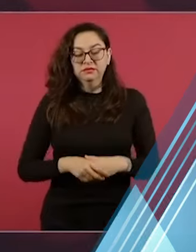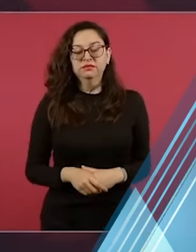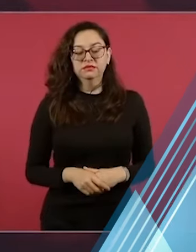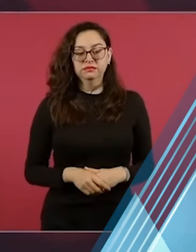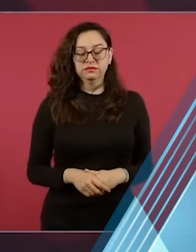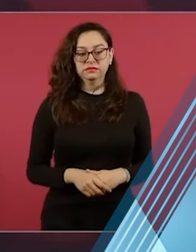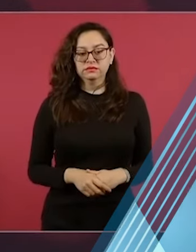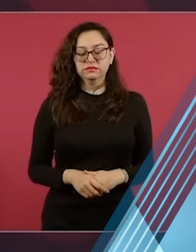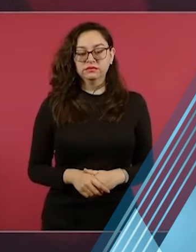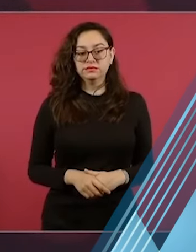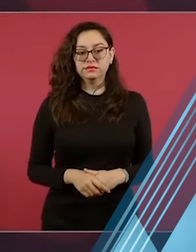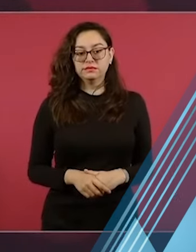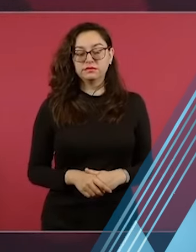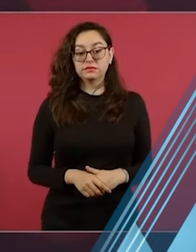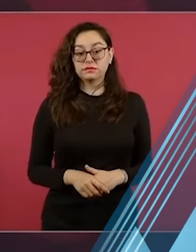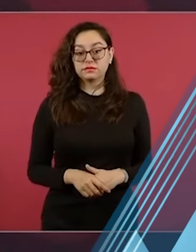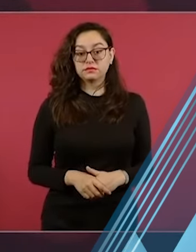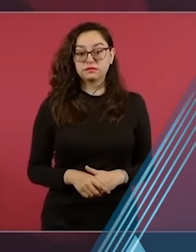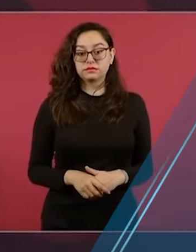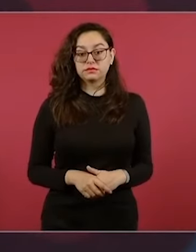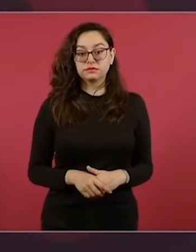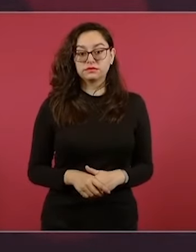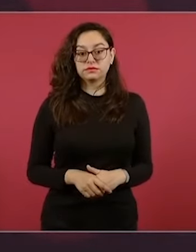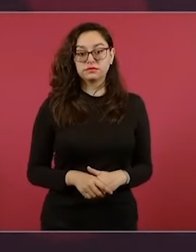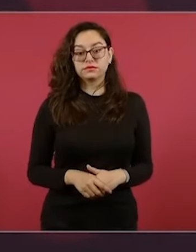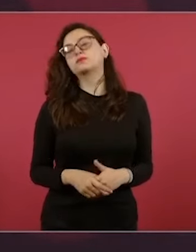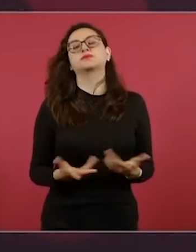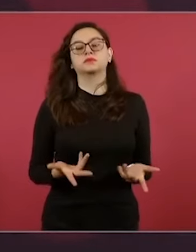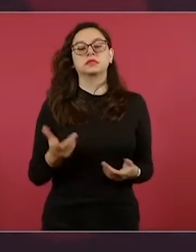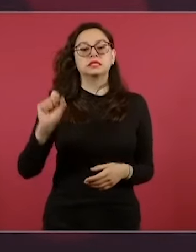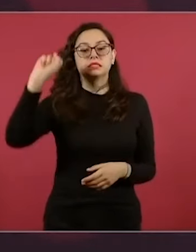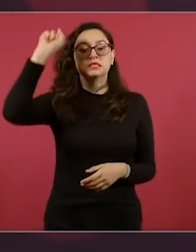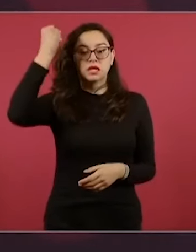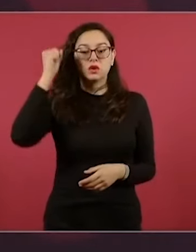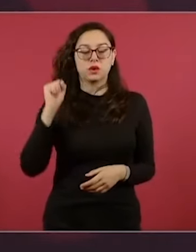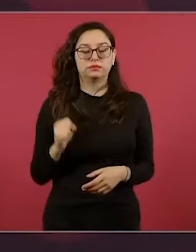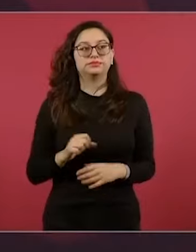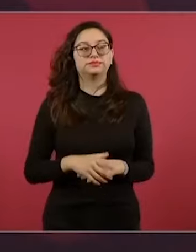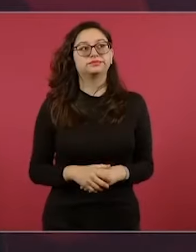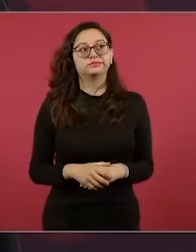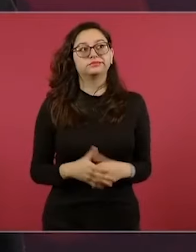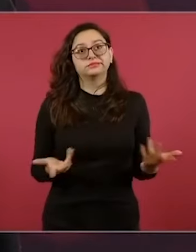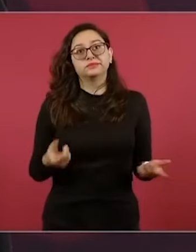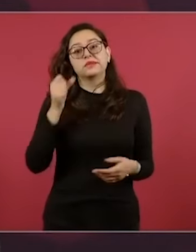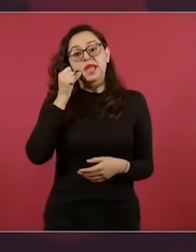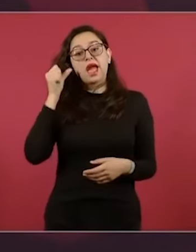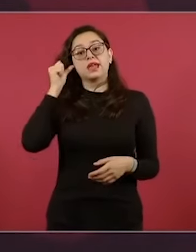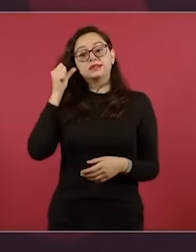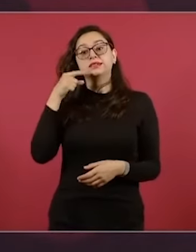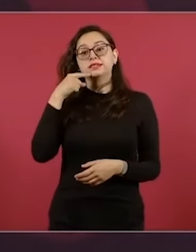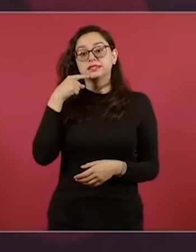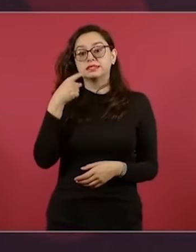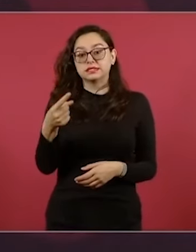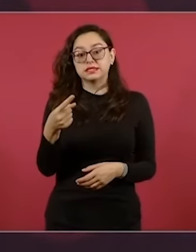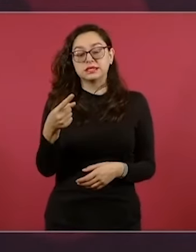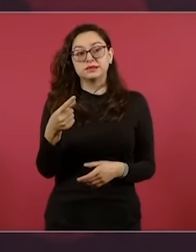A 10 días de confrontaciones entre los mayos y los chapitos en Culiacán, Sinaloa, el presidente Andrés Manuel López Obrador acusó que sus adversarios utilizan la